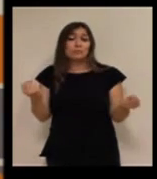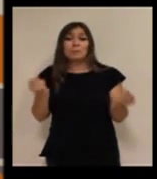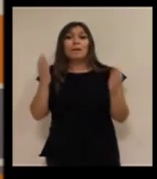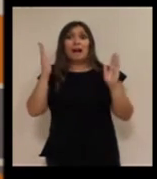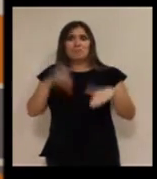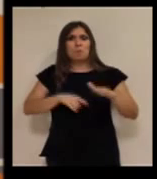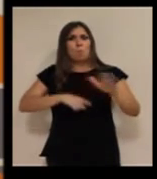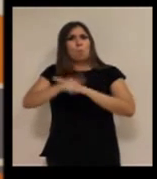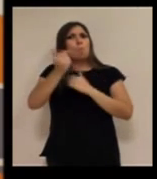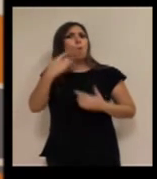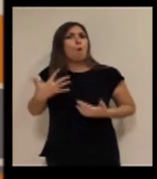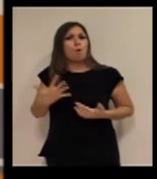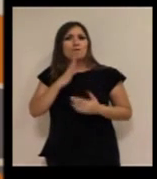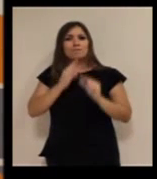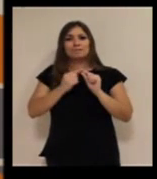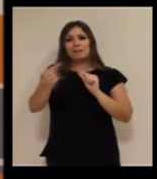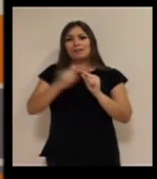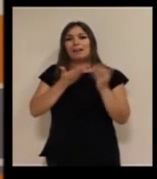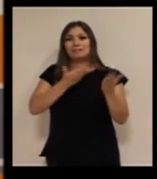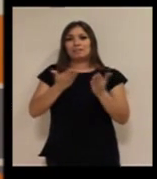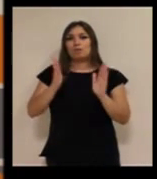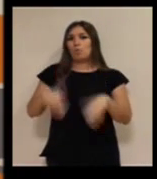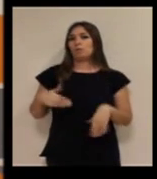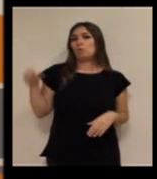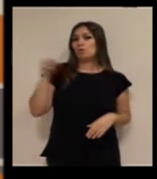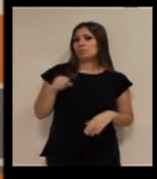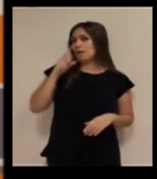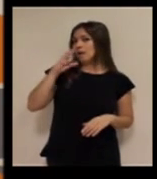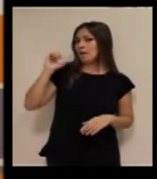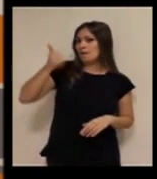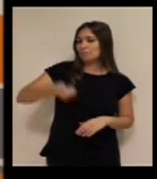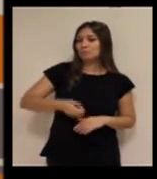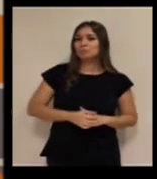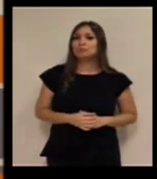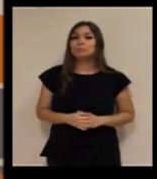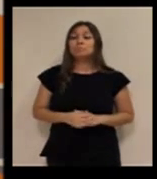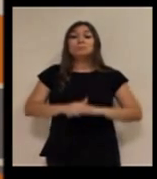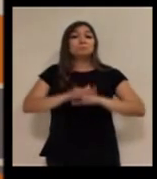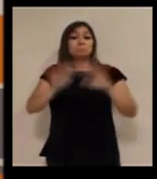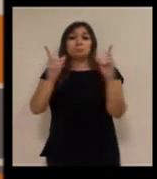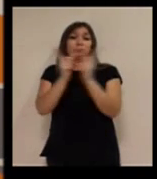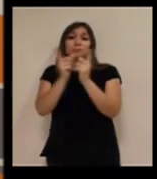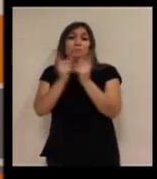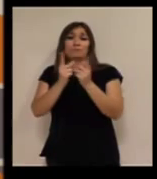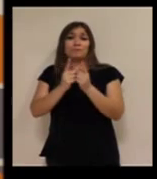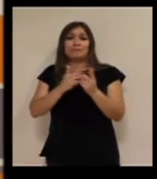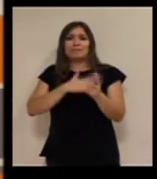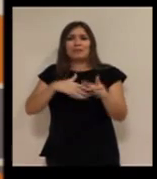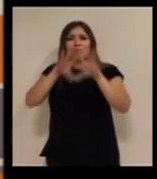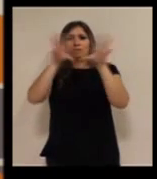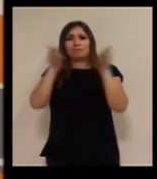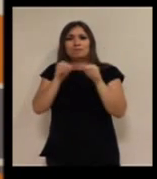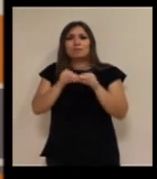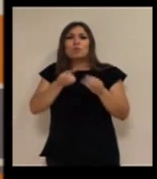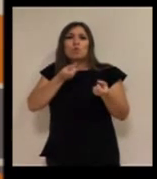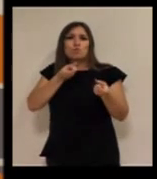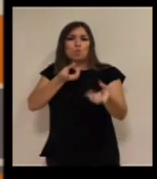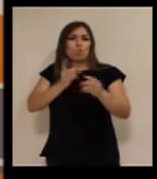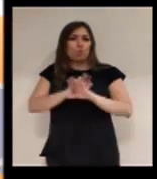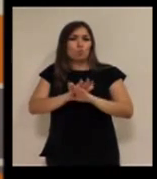crecimiento que ha experimentado la teleasistencia en estos últimos años, ¿no? Y solo quiero dar unas pinceladas de grandes cifras,